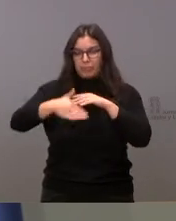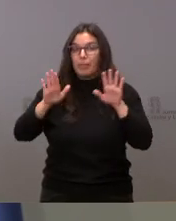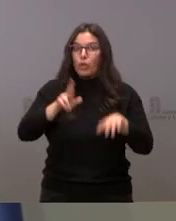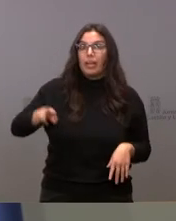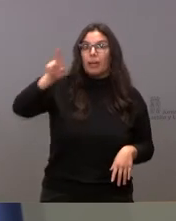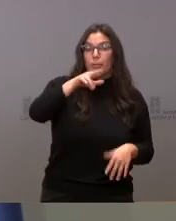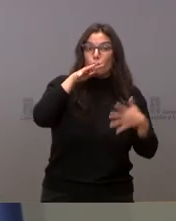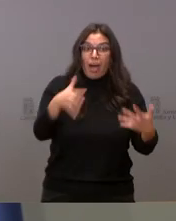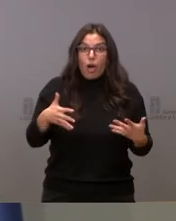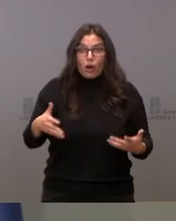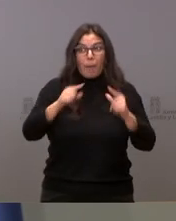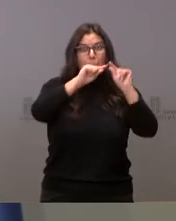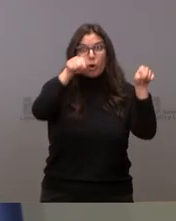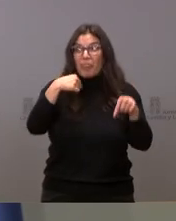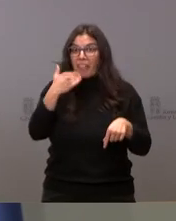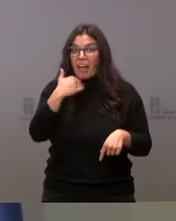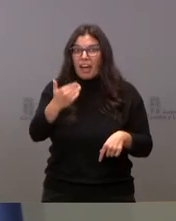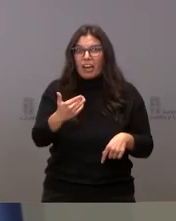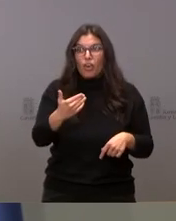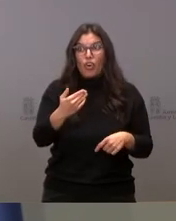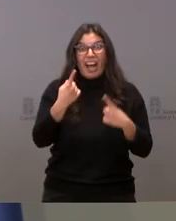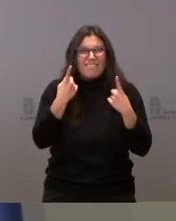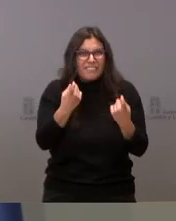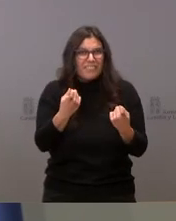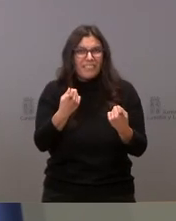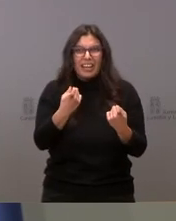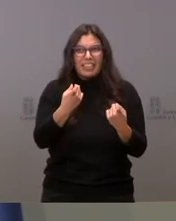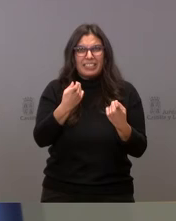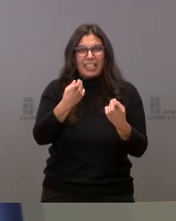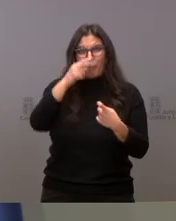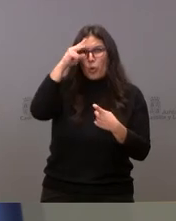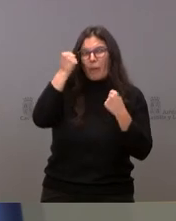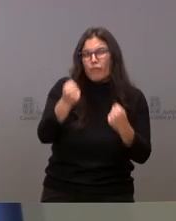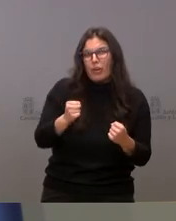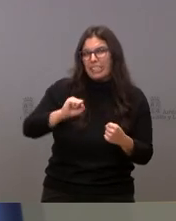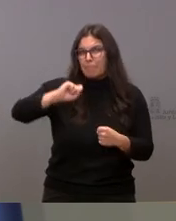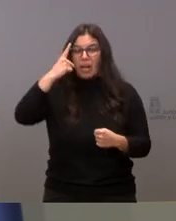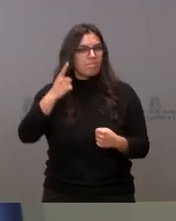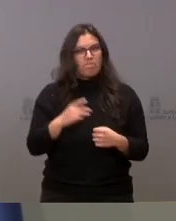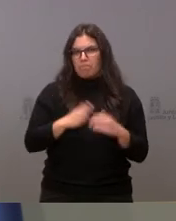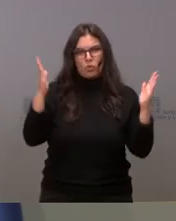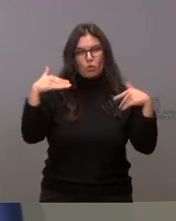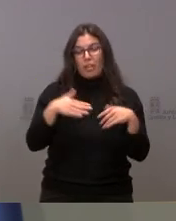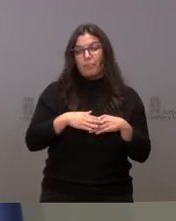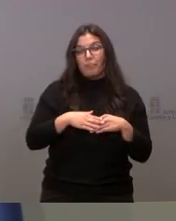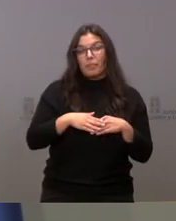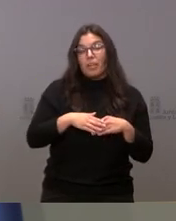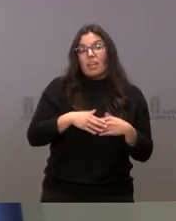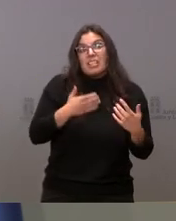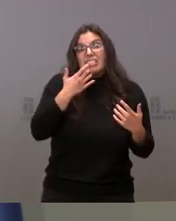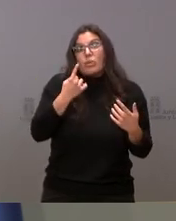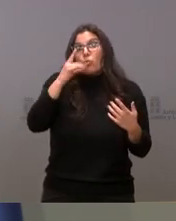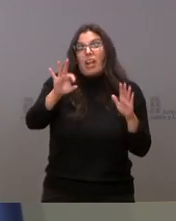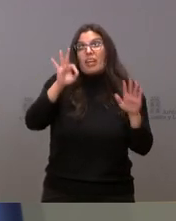este momento no hay ninguna provincia en la que nos preocupe. La que más nos preocupa, de preocuparnos